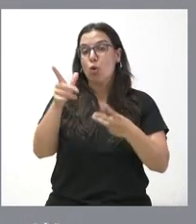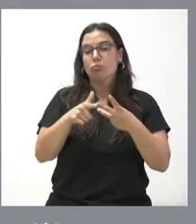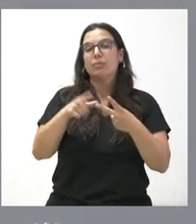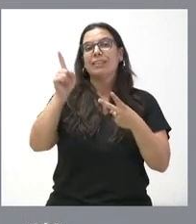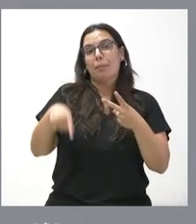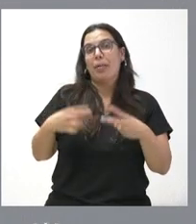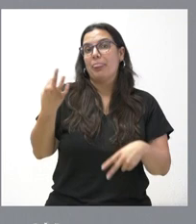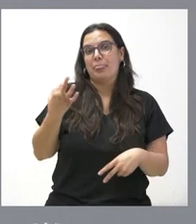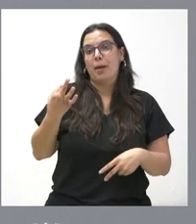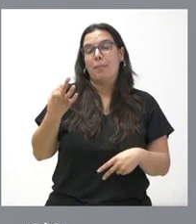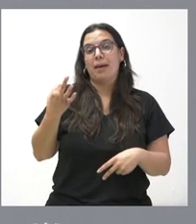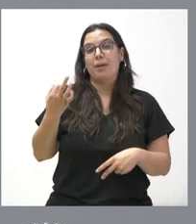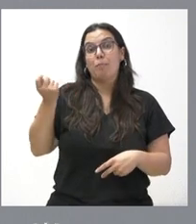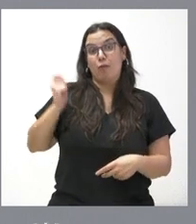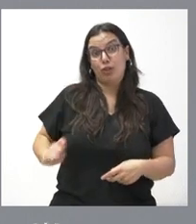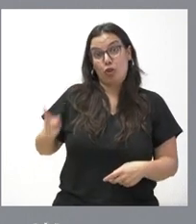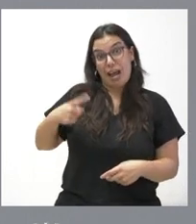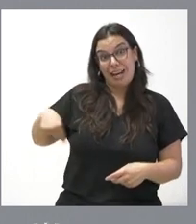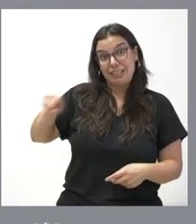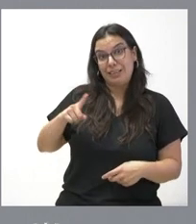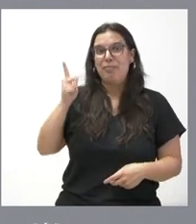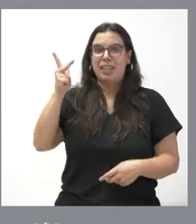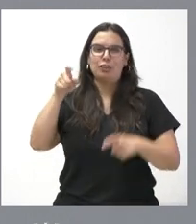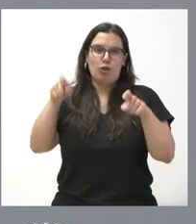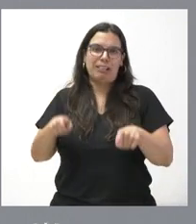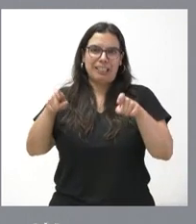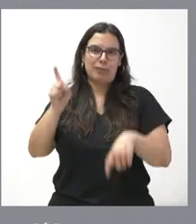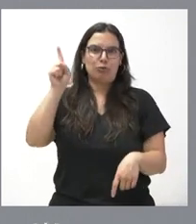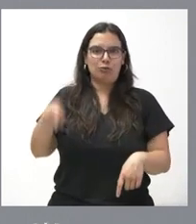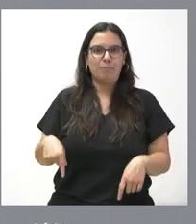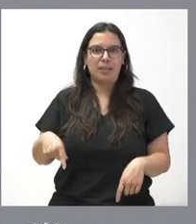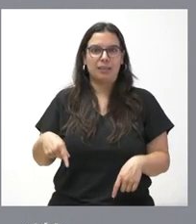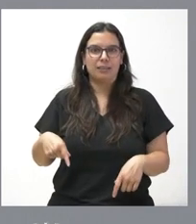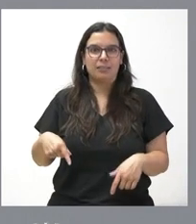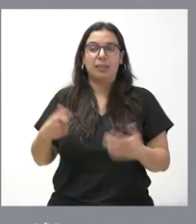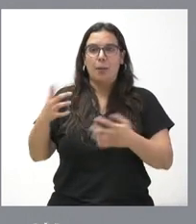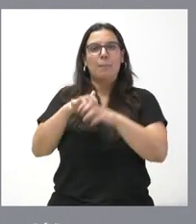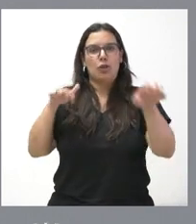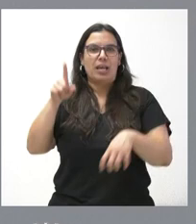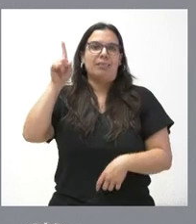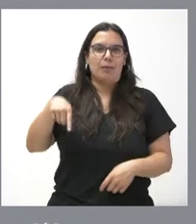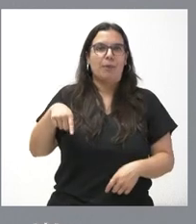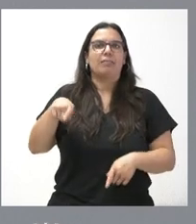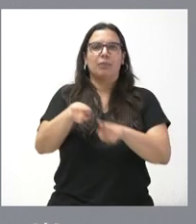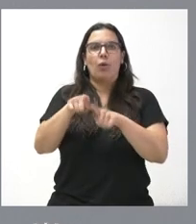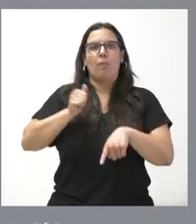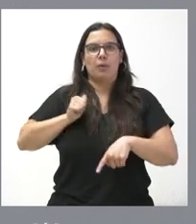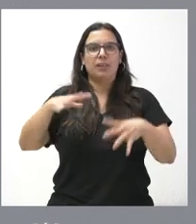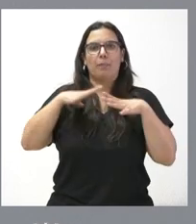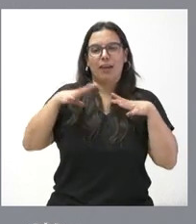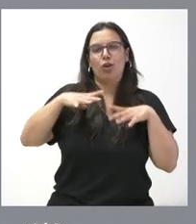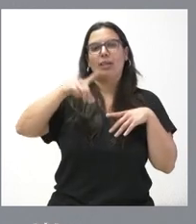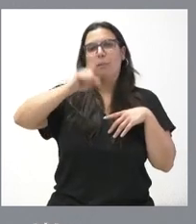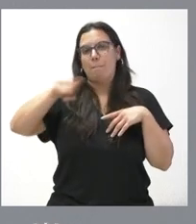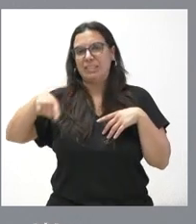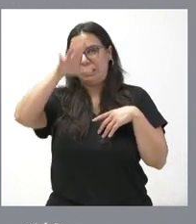derecho al descanso, al que tienen derecho los profesionales sanitarios de nuestra comunidad autónoma, que mayoritariamente también se ejerce durante los meses